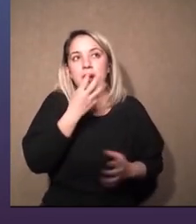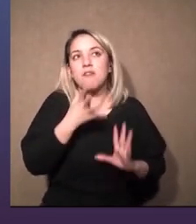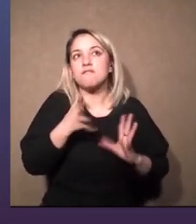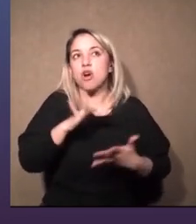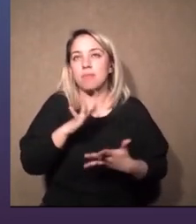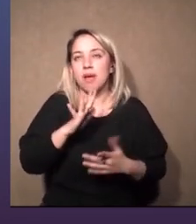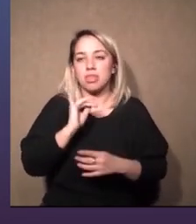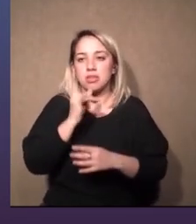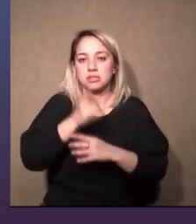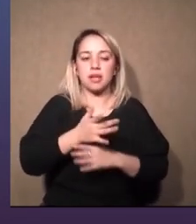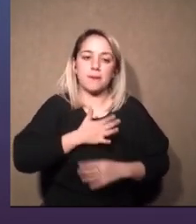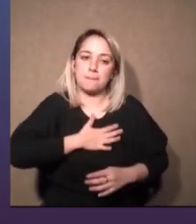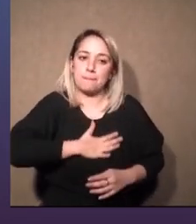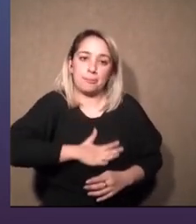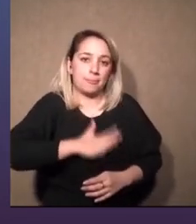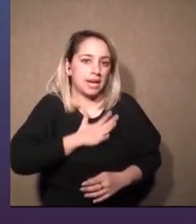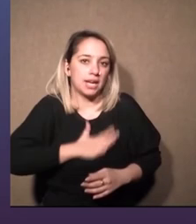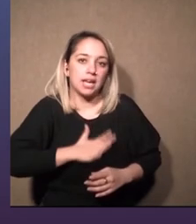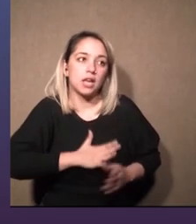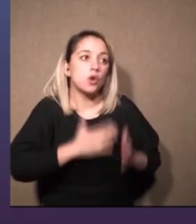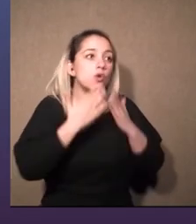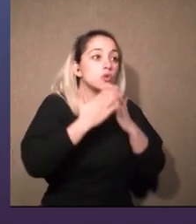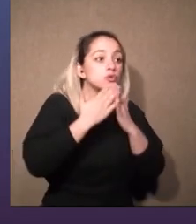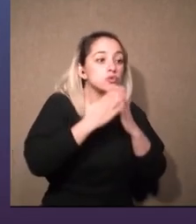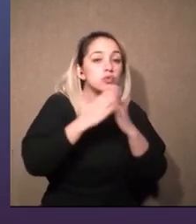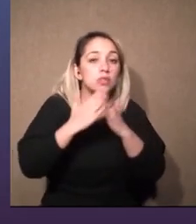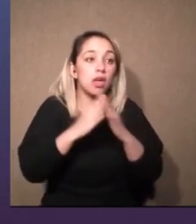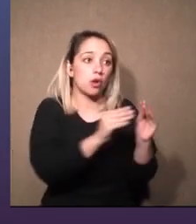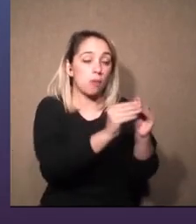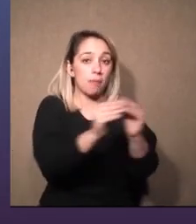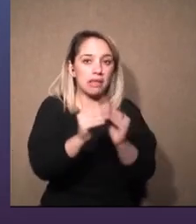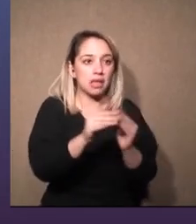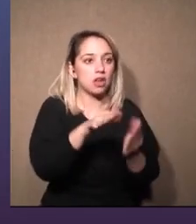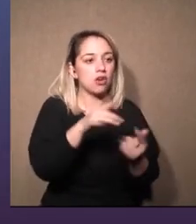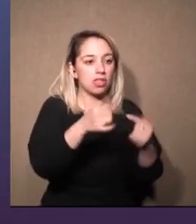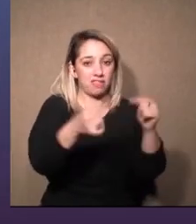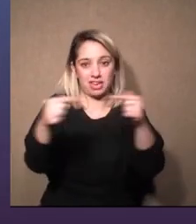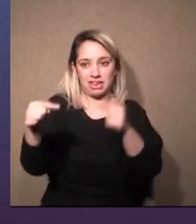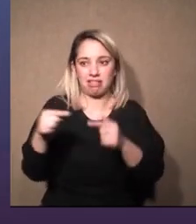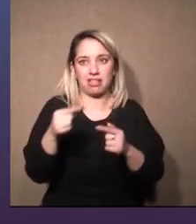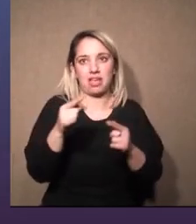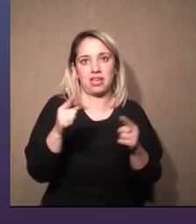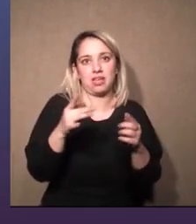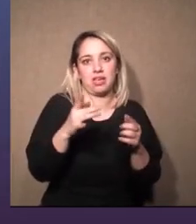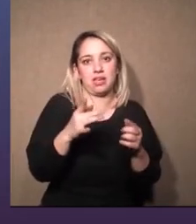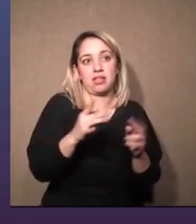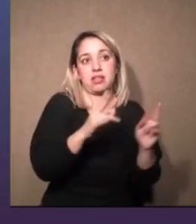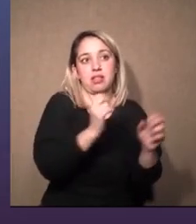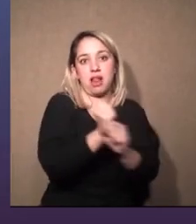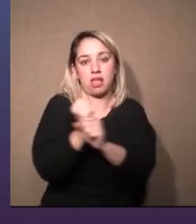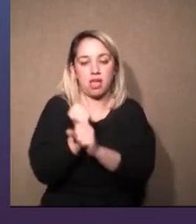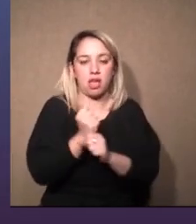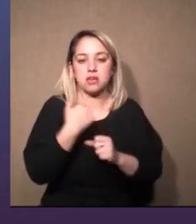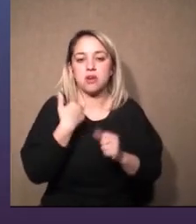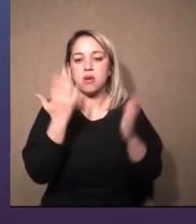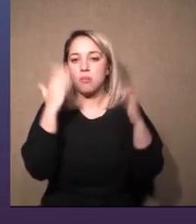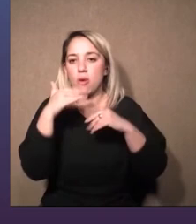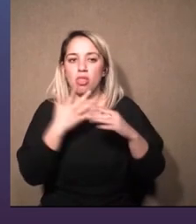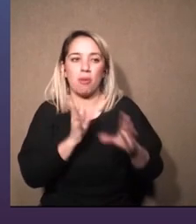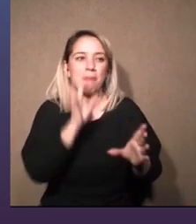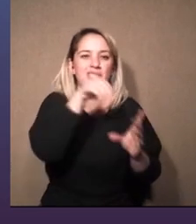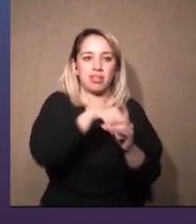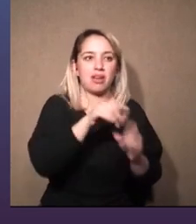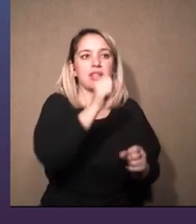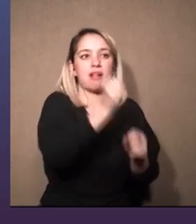cosas es tranquilo entre todas las áreas ver consultar no sobreponerse al trabajo de otro ni